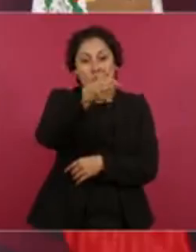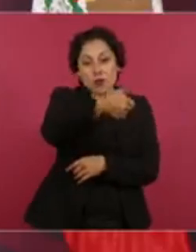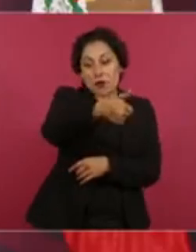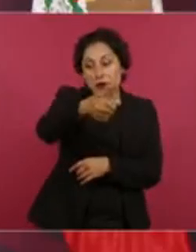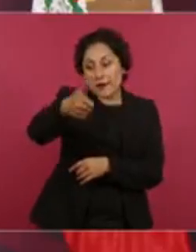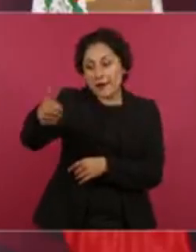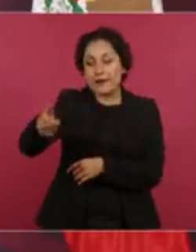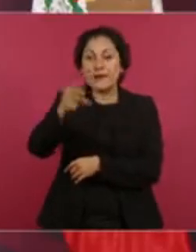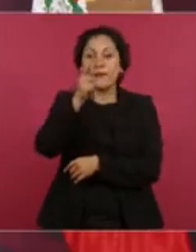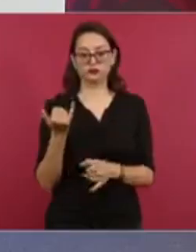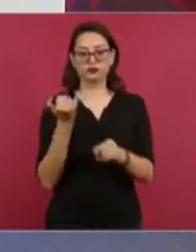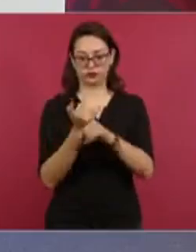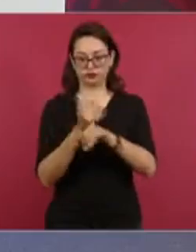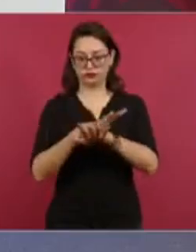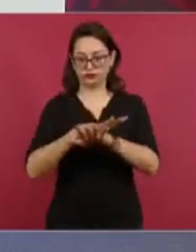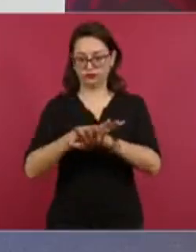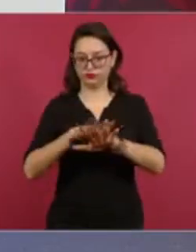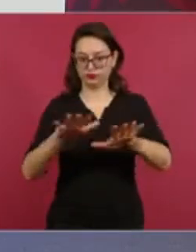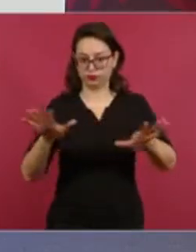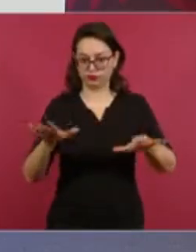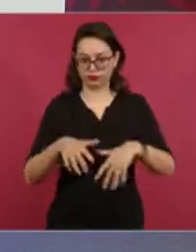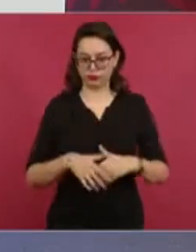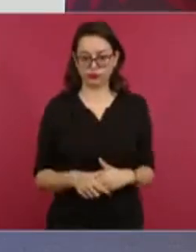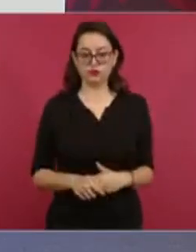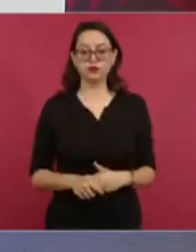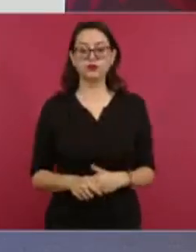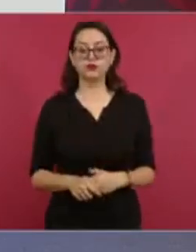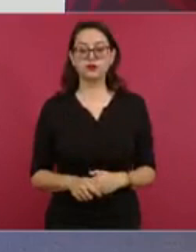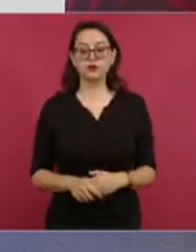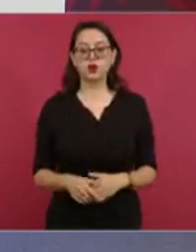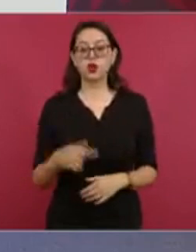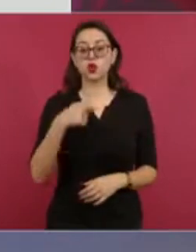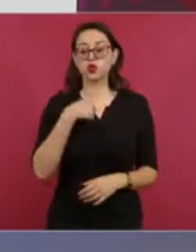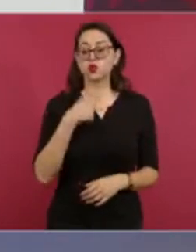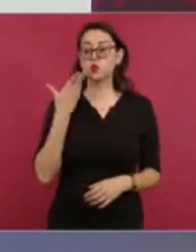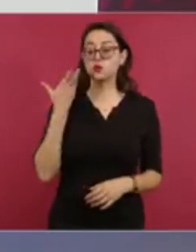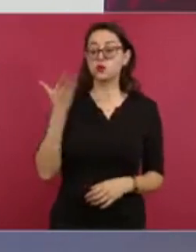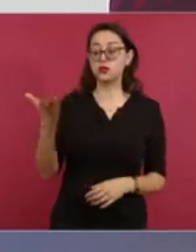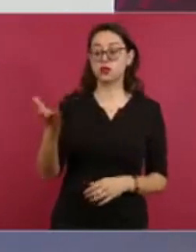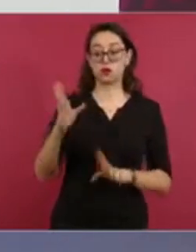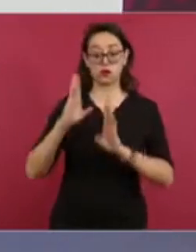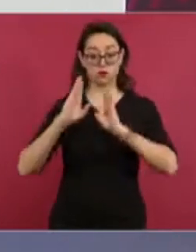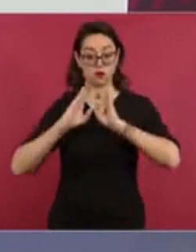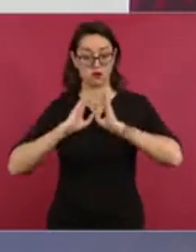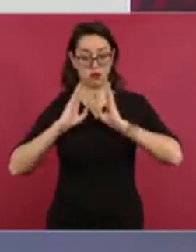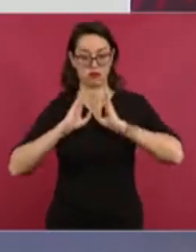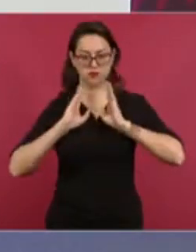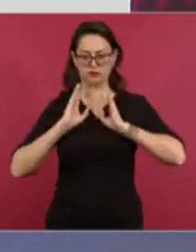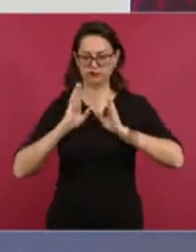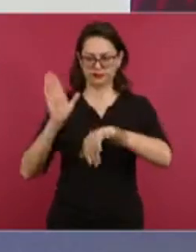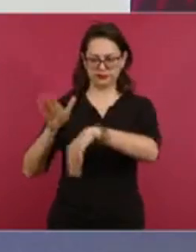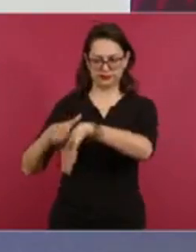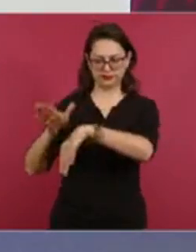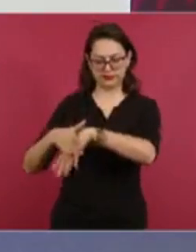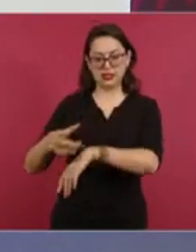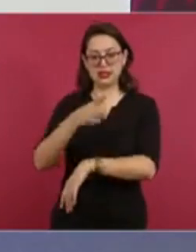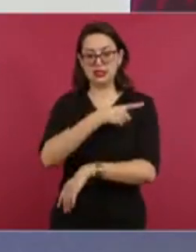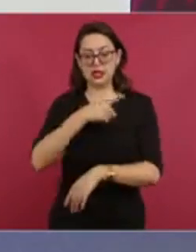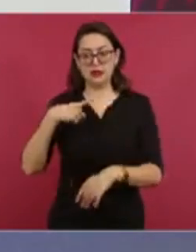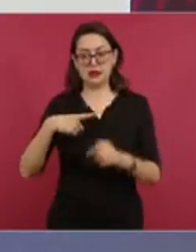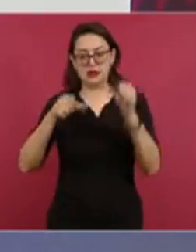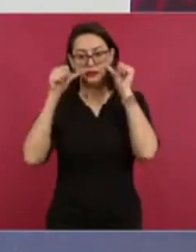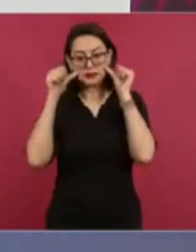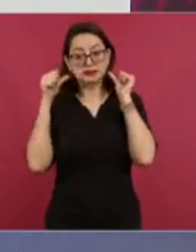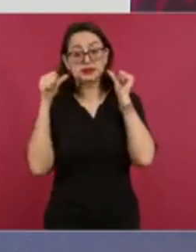a cada madre, un expediente. Durante la conferencia mañanera mostró oficios dirigidos al secretario de la Defensa Nacional, Luis Cresencio